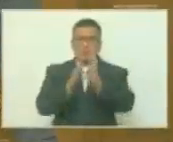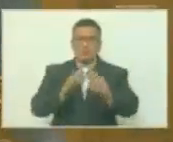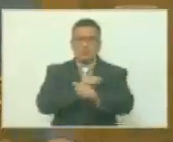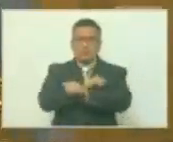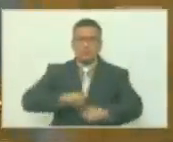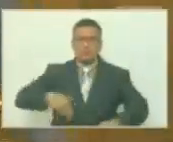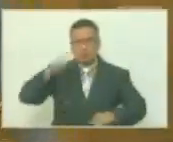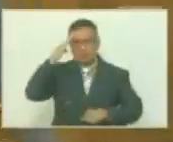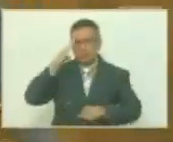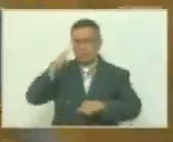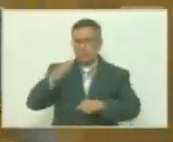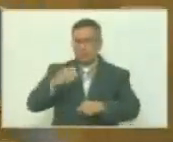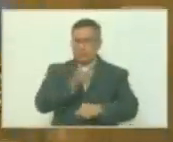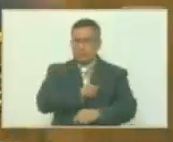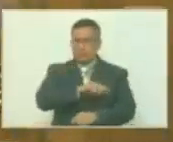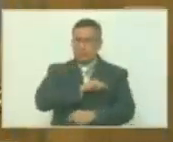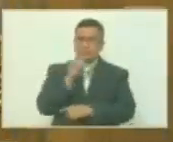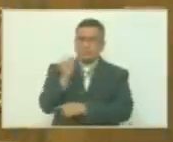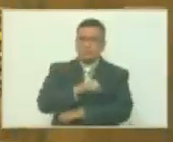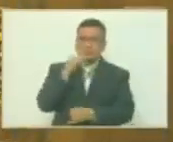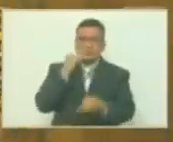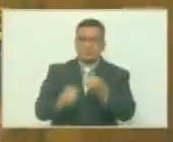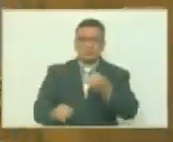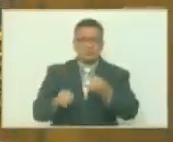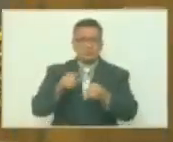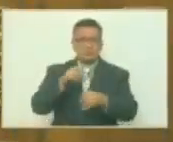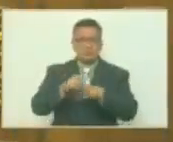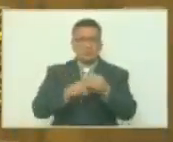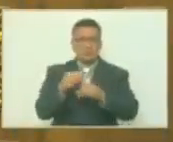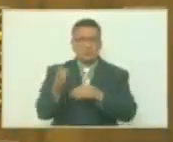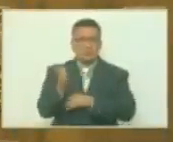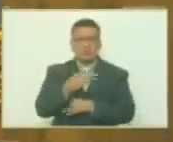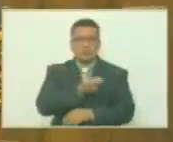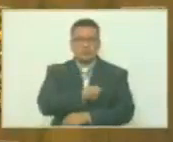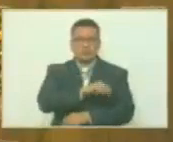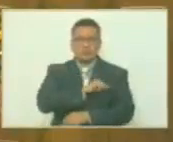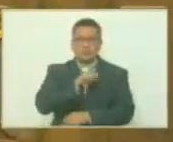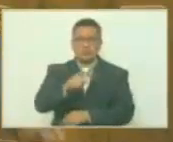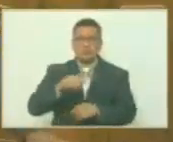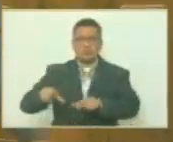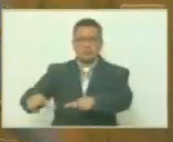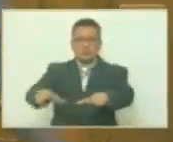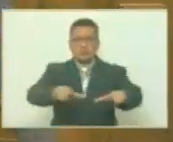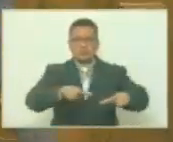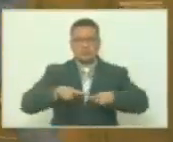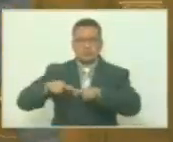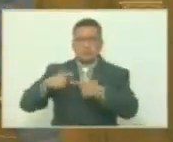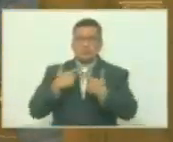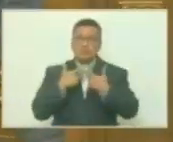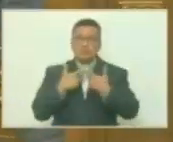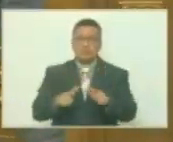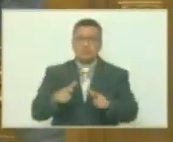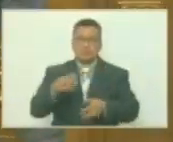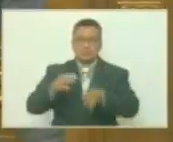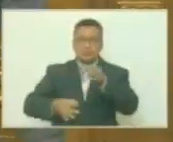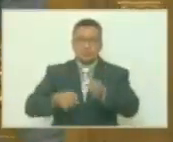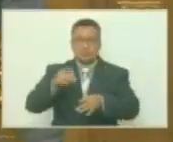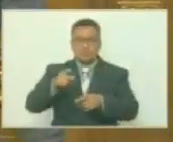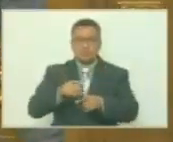española y derrotarla como el último bastión del imperio español en territorio libre justo